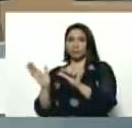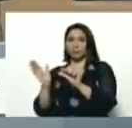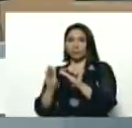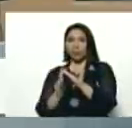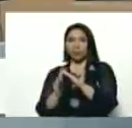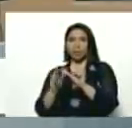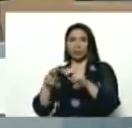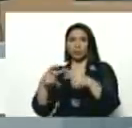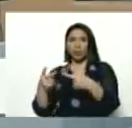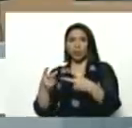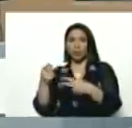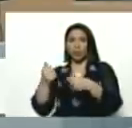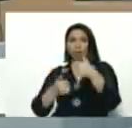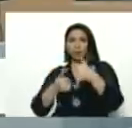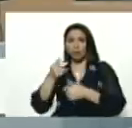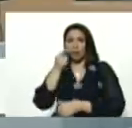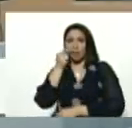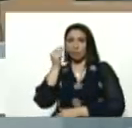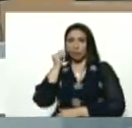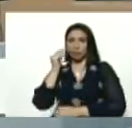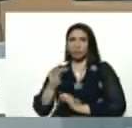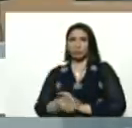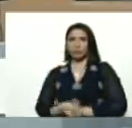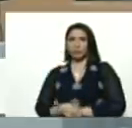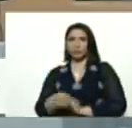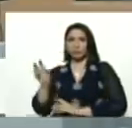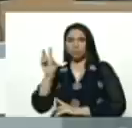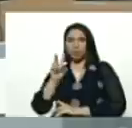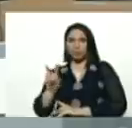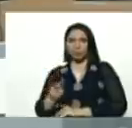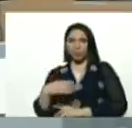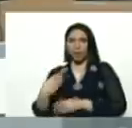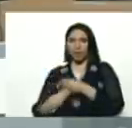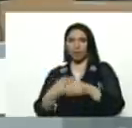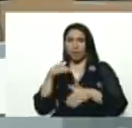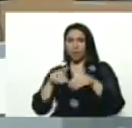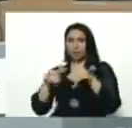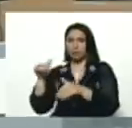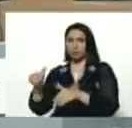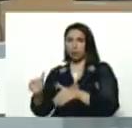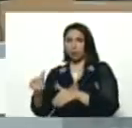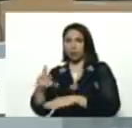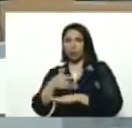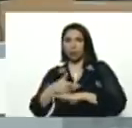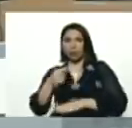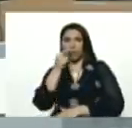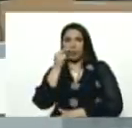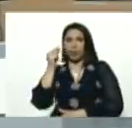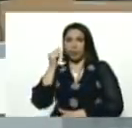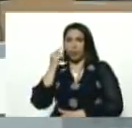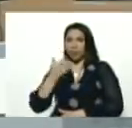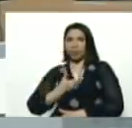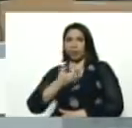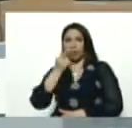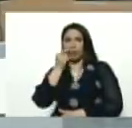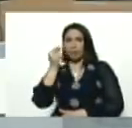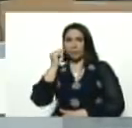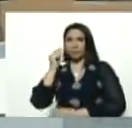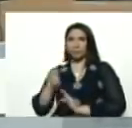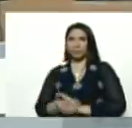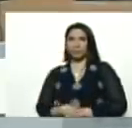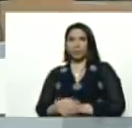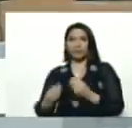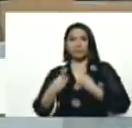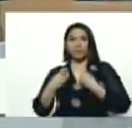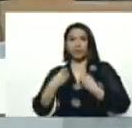candidatos, y candidatas, y Venezuela, hará sus elecciones de gobernadores, gobernadoras, alcaldes, alcaldesas, y la